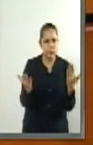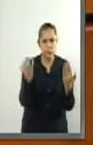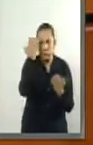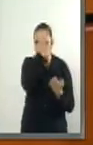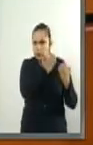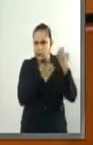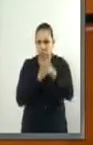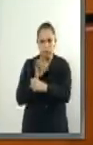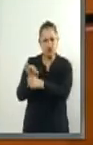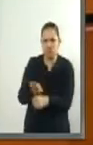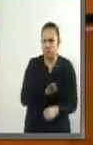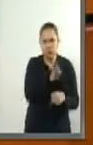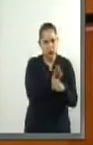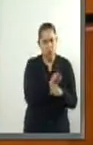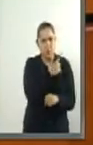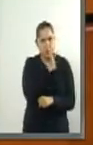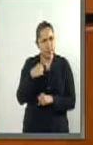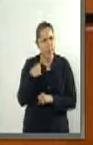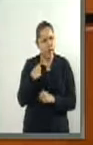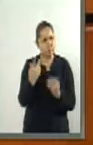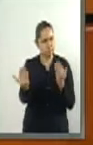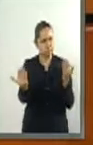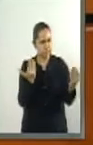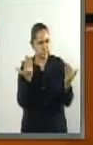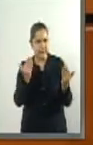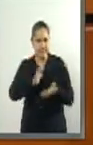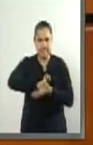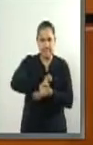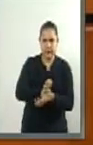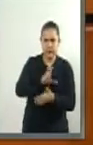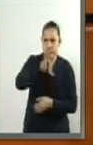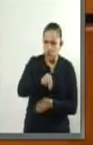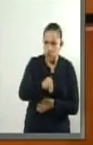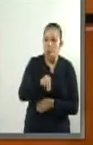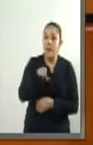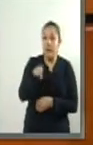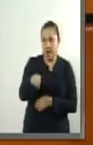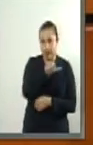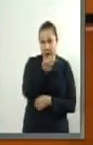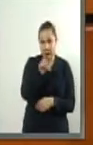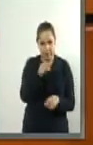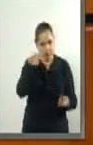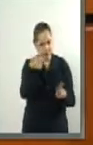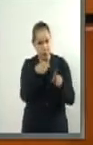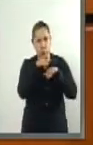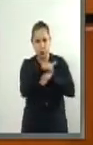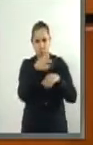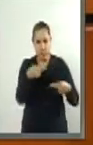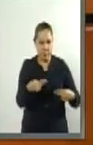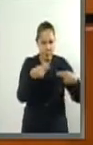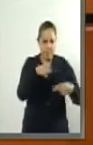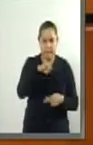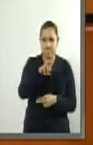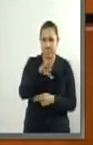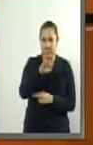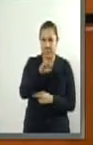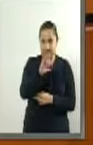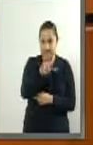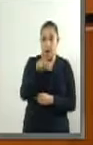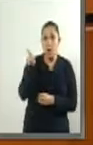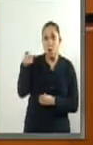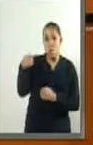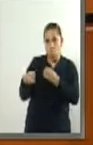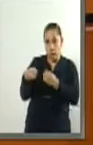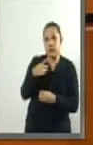discriminación en lo relativo a controversias de carácter mercantil el juez deberá dar vista a la parte